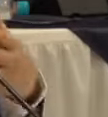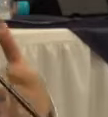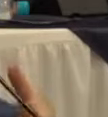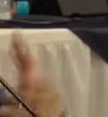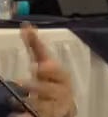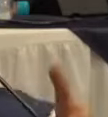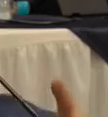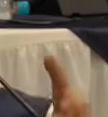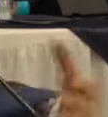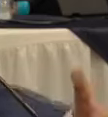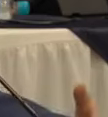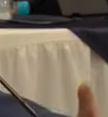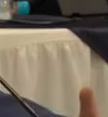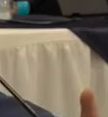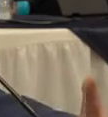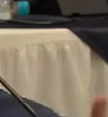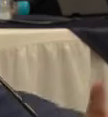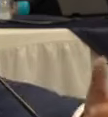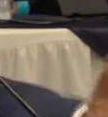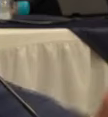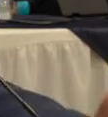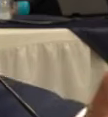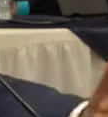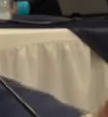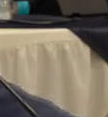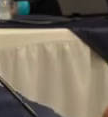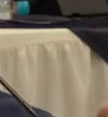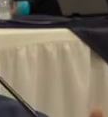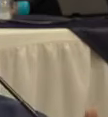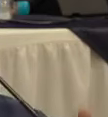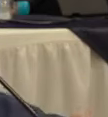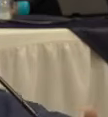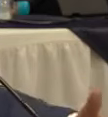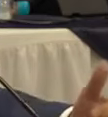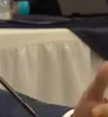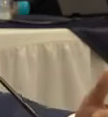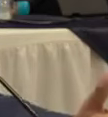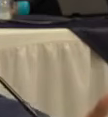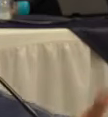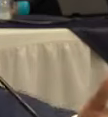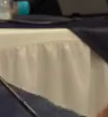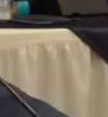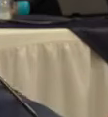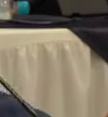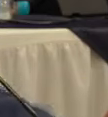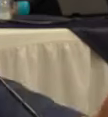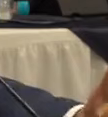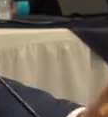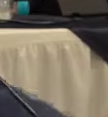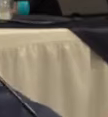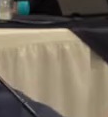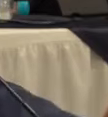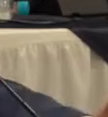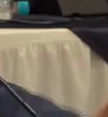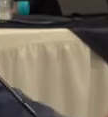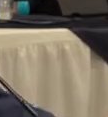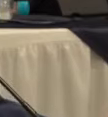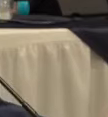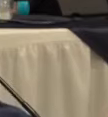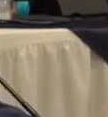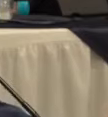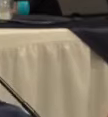imperiosa necesidad de tener todos los recursos necesarios y toda la fuerza legal para poder